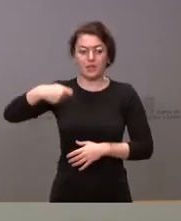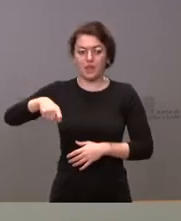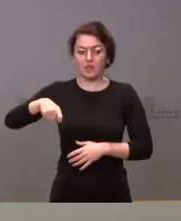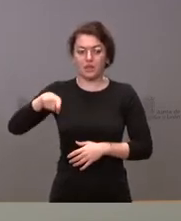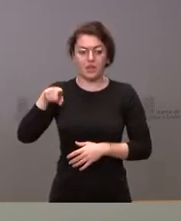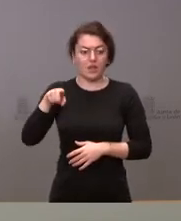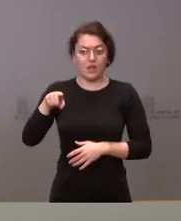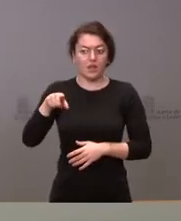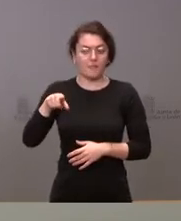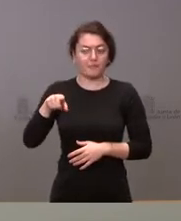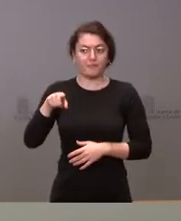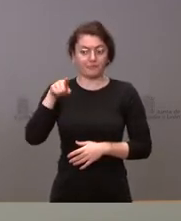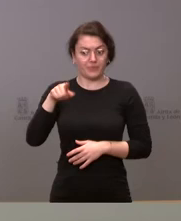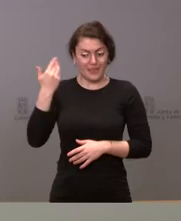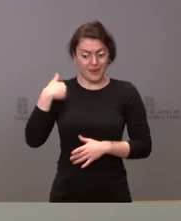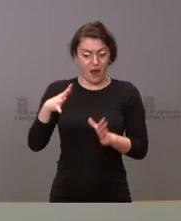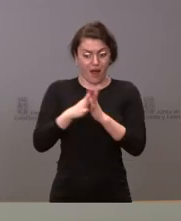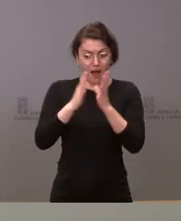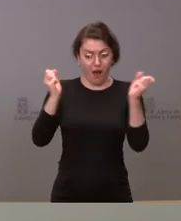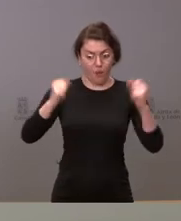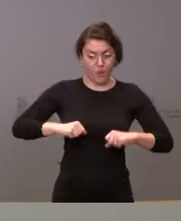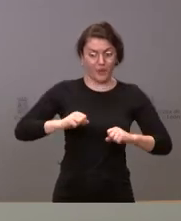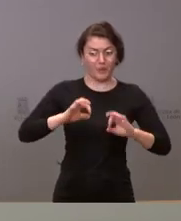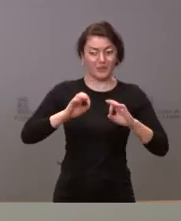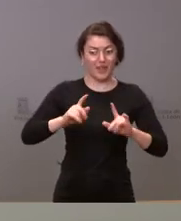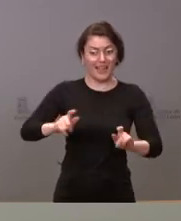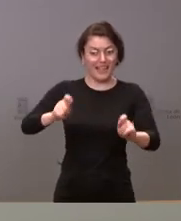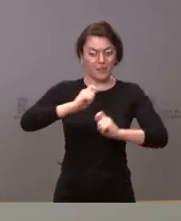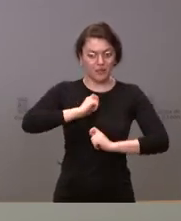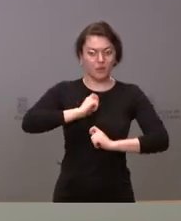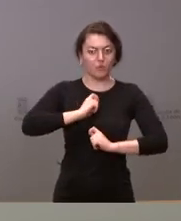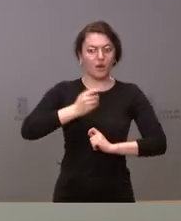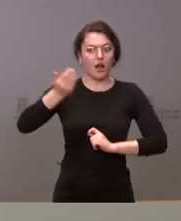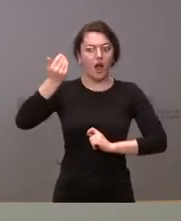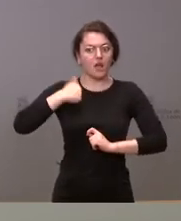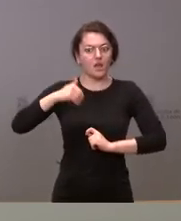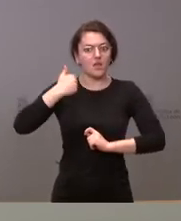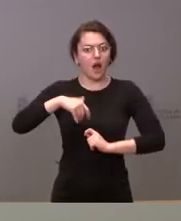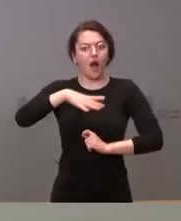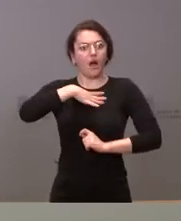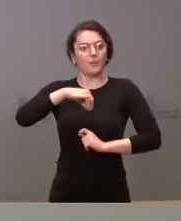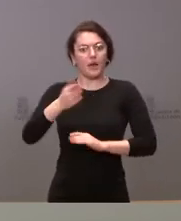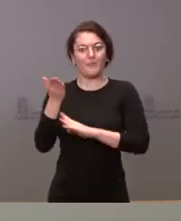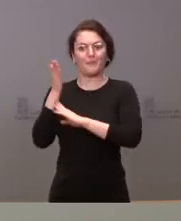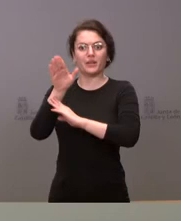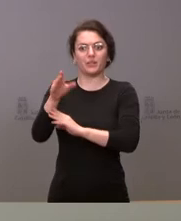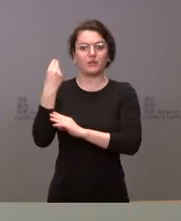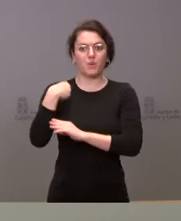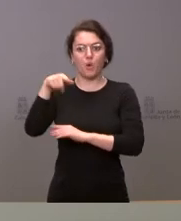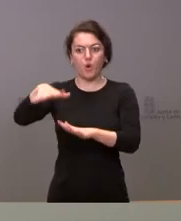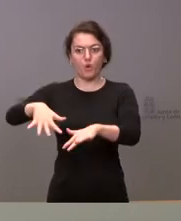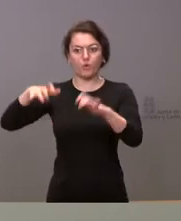tiene ese acuerdo de investidura está dispuesto para presentarlo ante las Cortes de Castilla y León